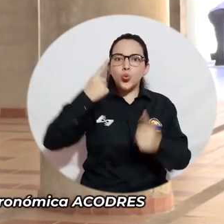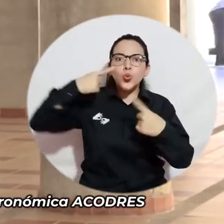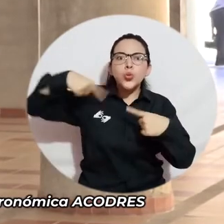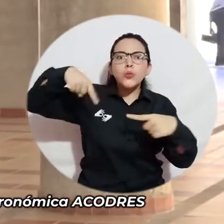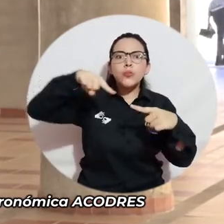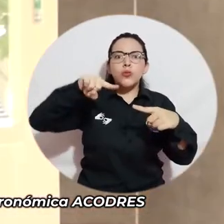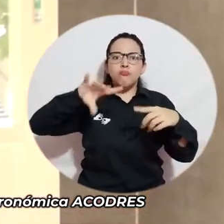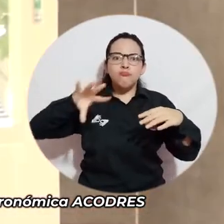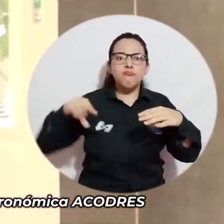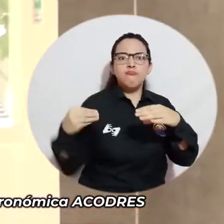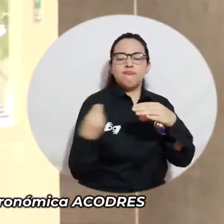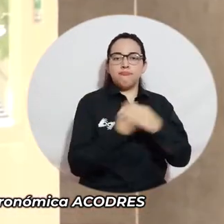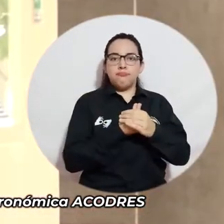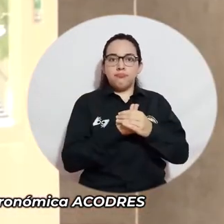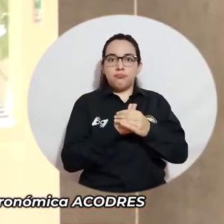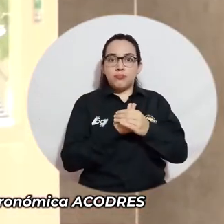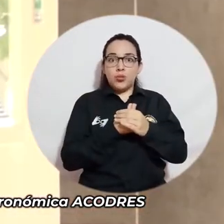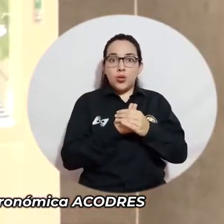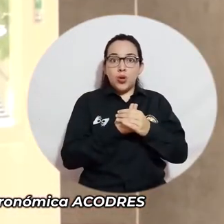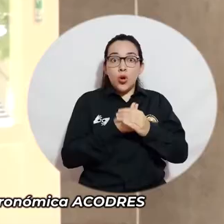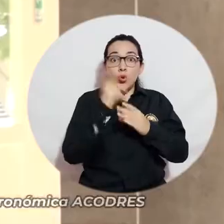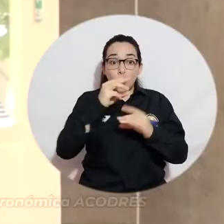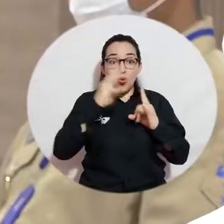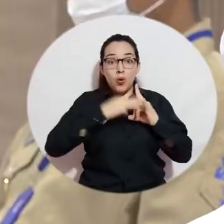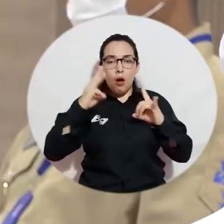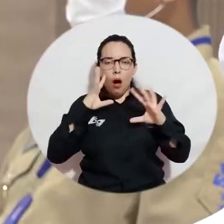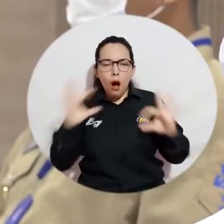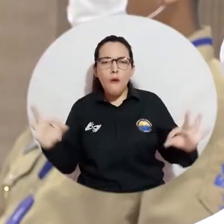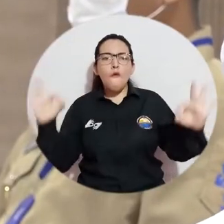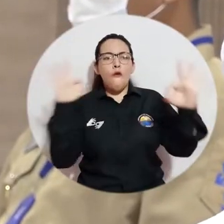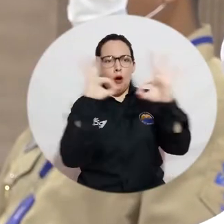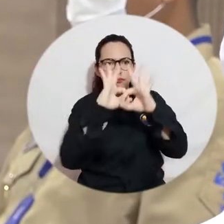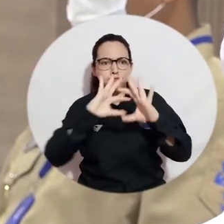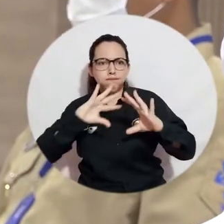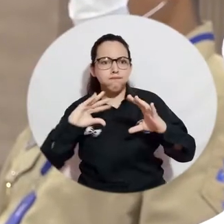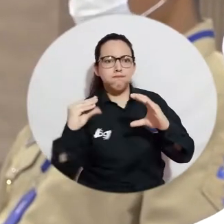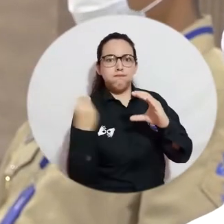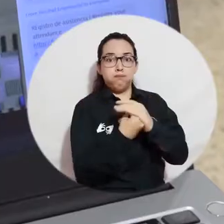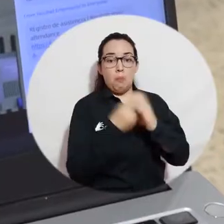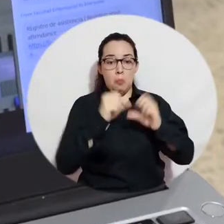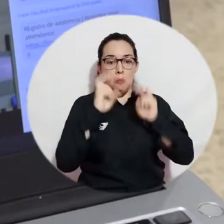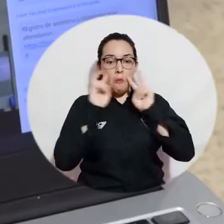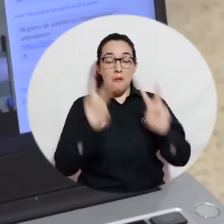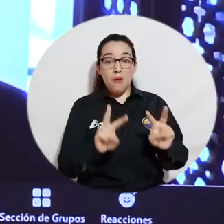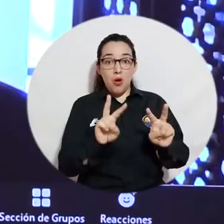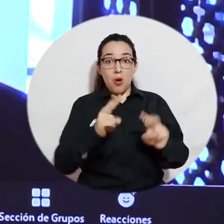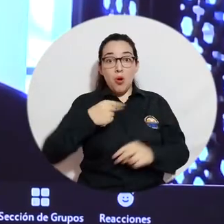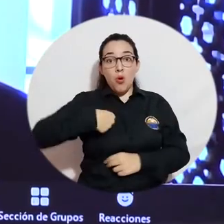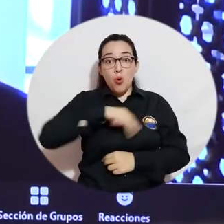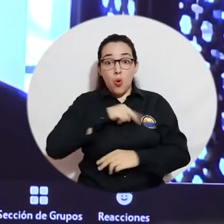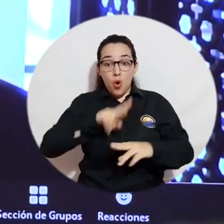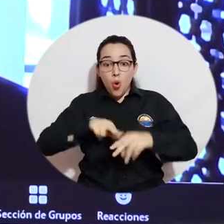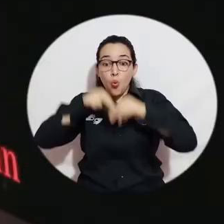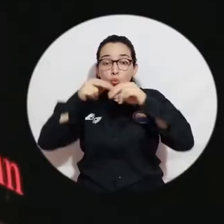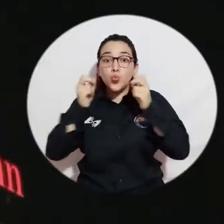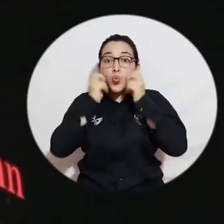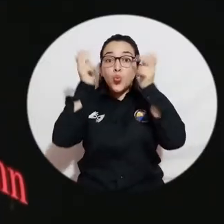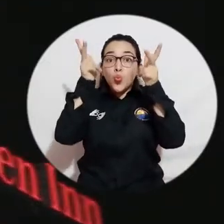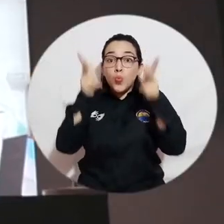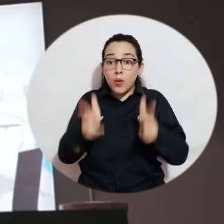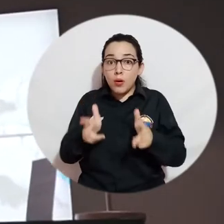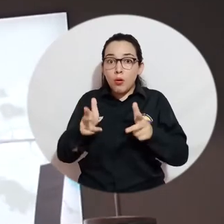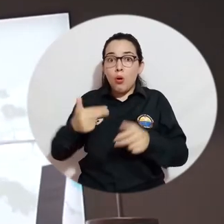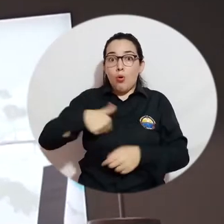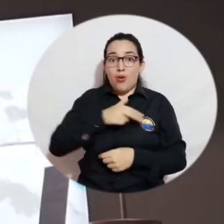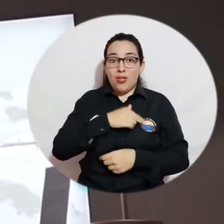el turismo inclusivo. La universidad tiene un total enfoque incluyente y lo podemos ver con nuestro recurso humano